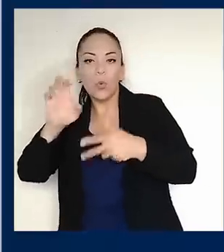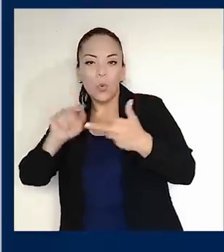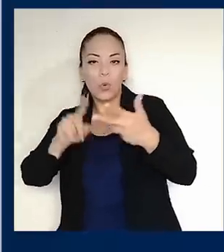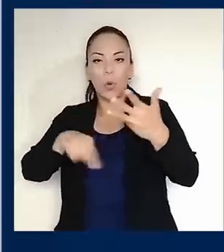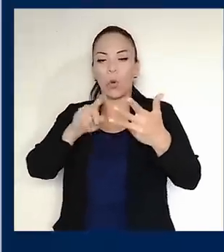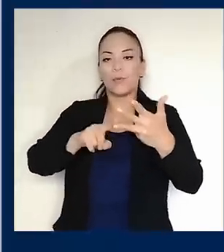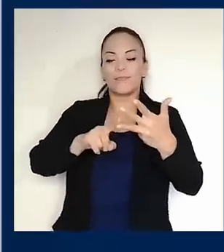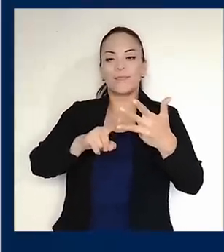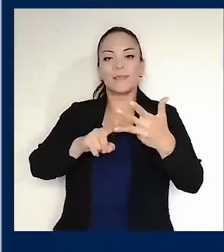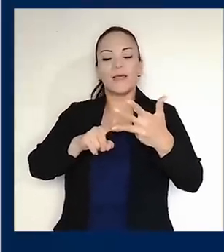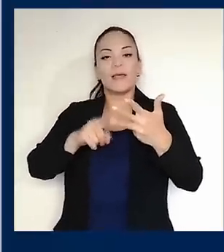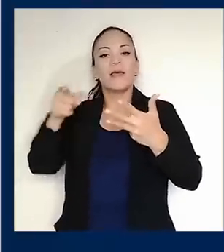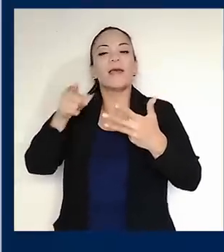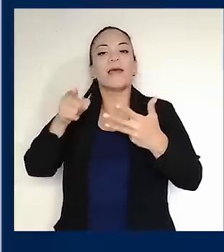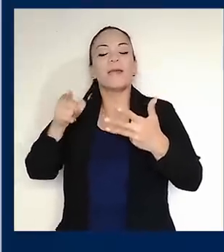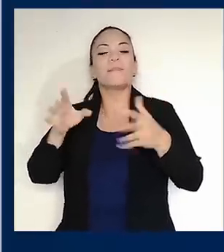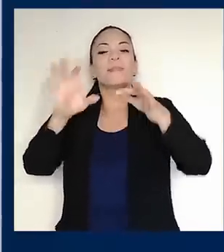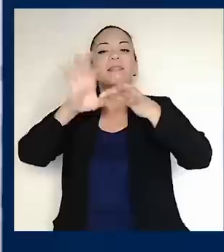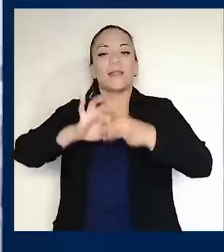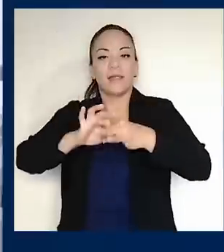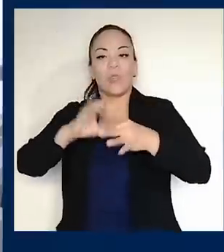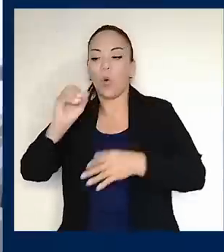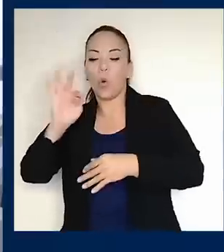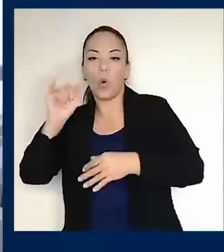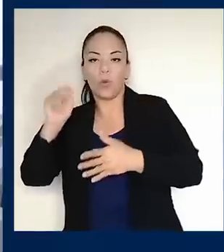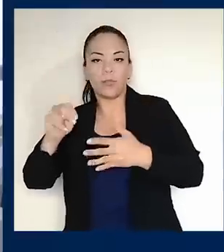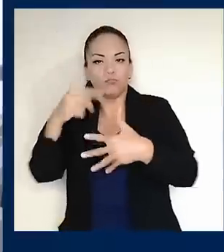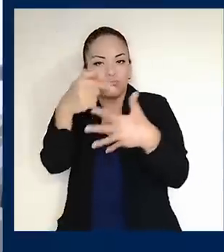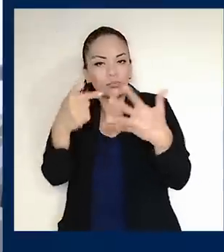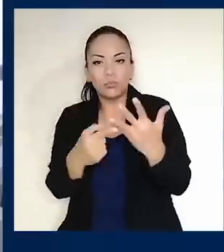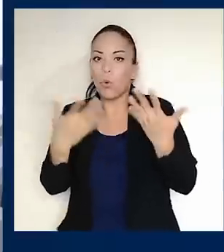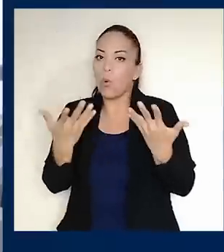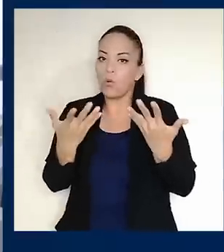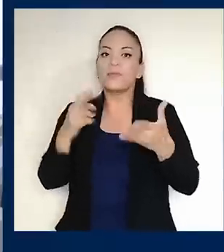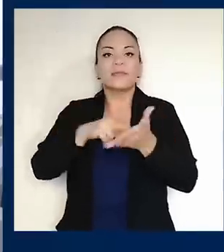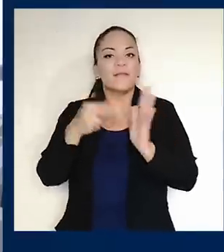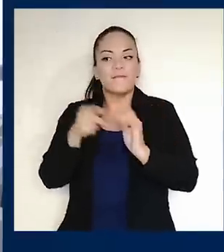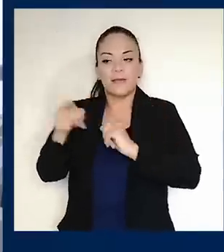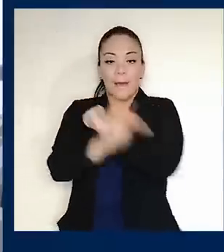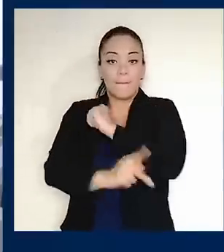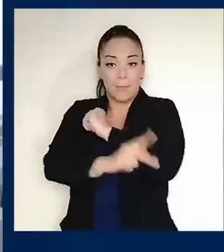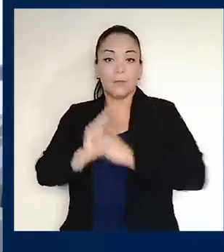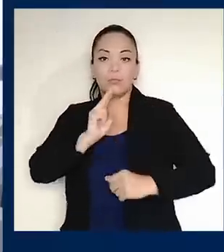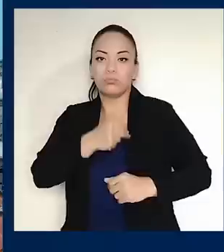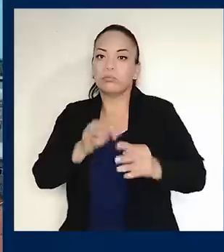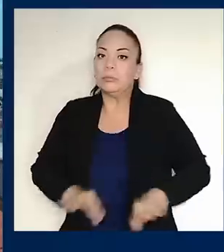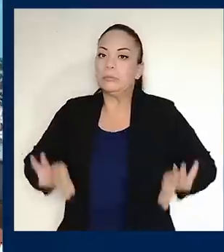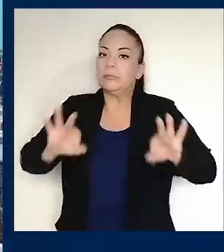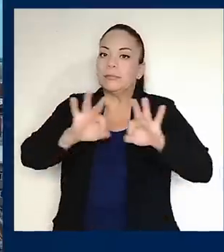Atlántico del Norte para la Protección, OTAN. Es un país en el mar